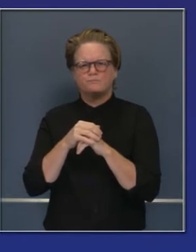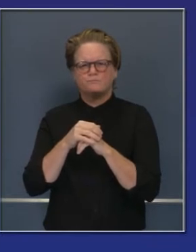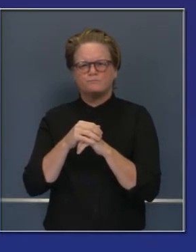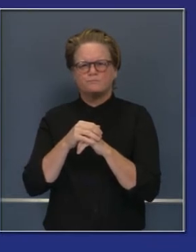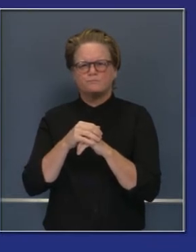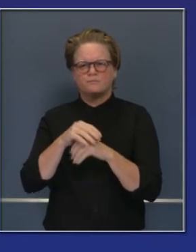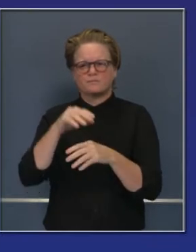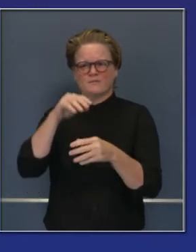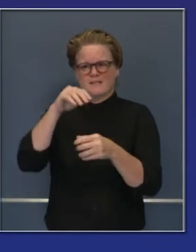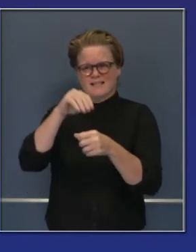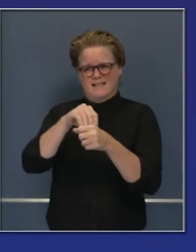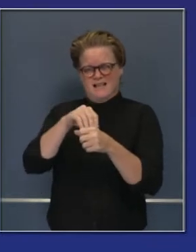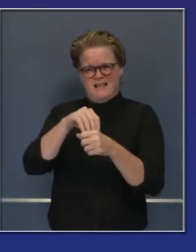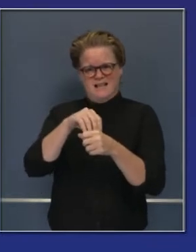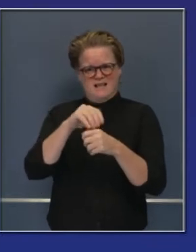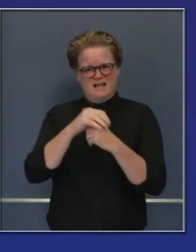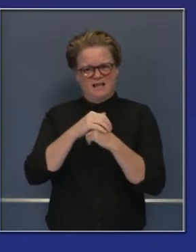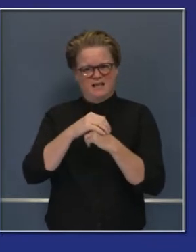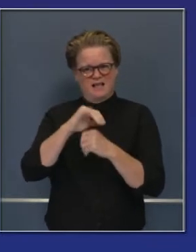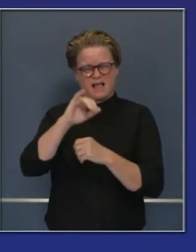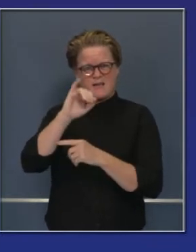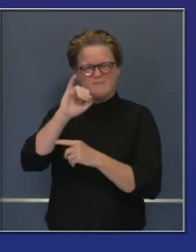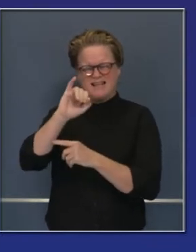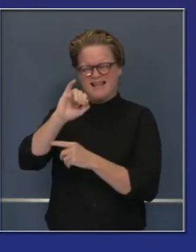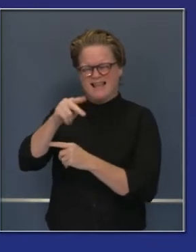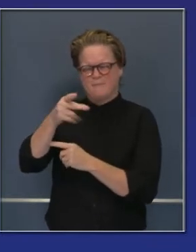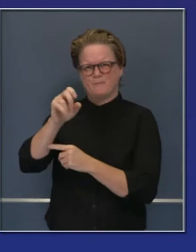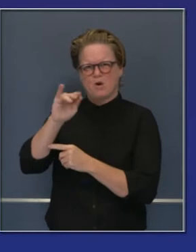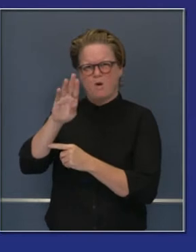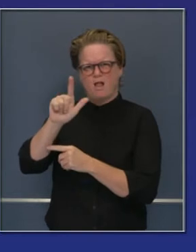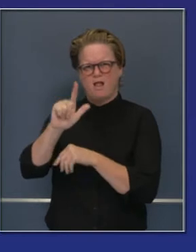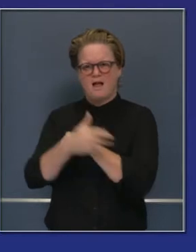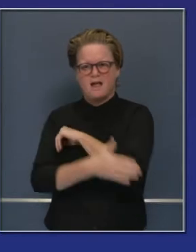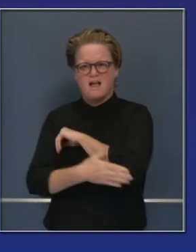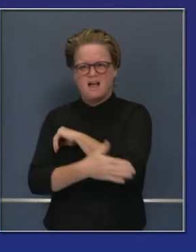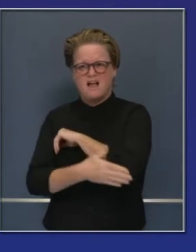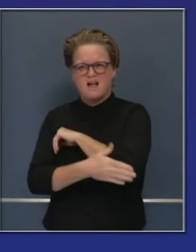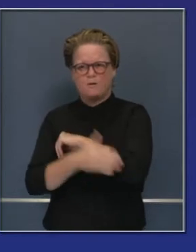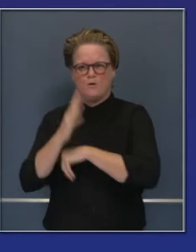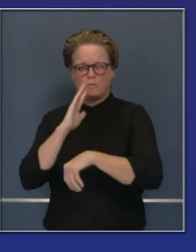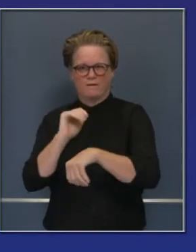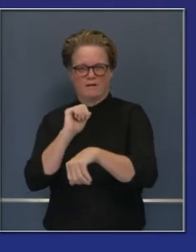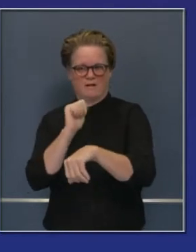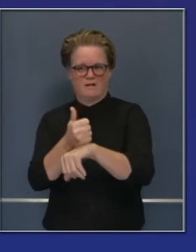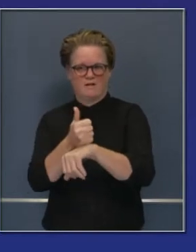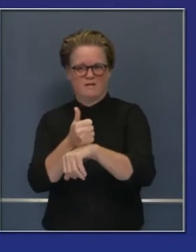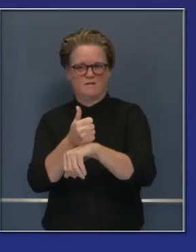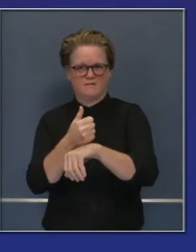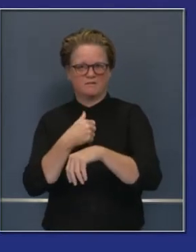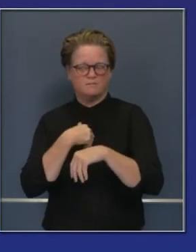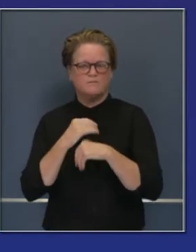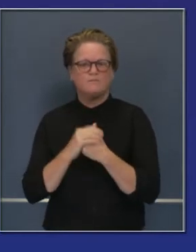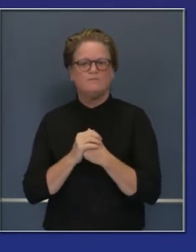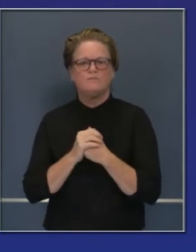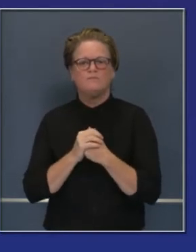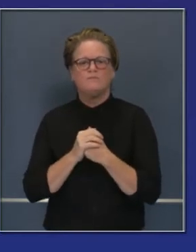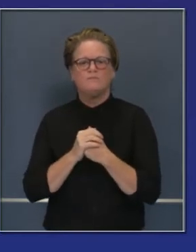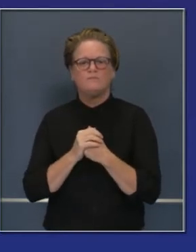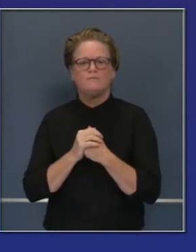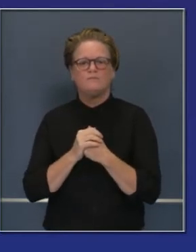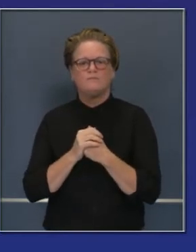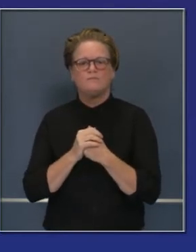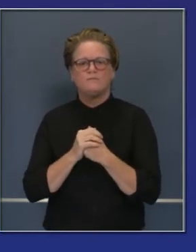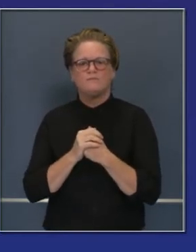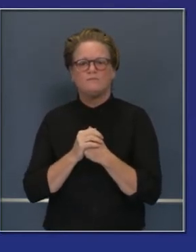de la región candente será King County. Esto será en la próxima semana, más o menos,